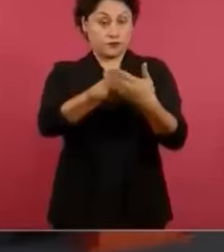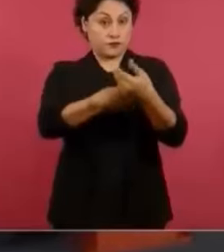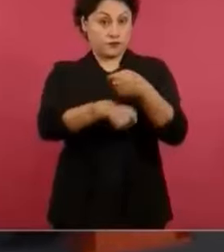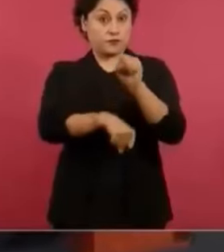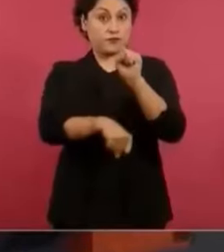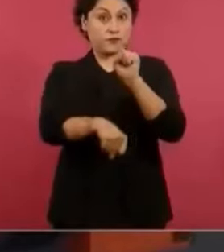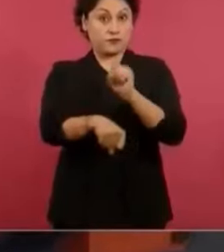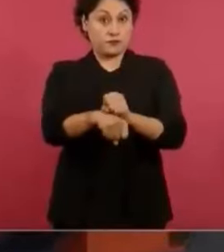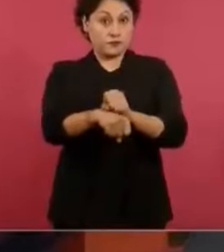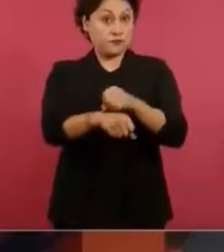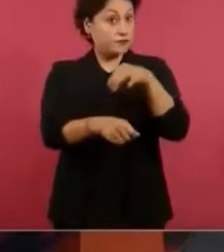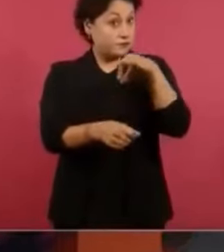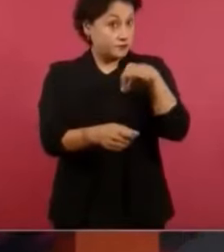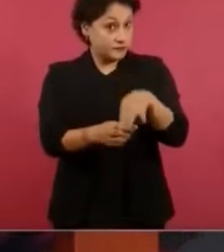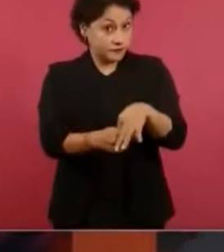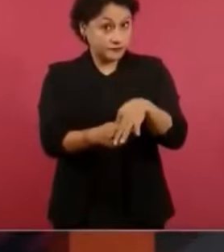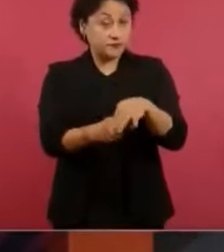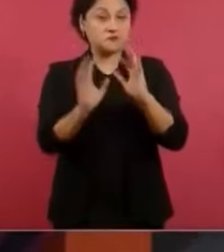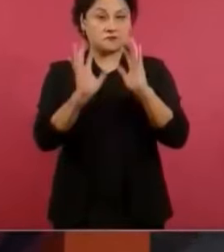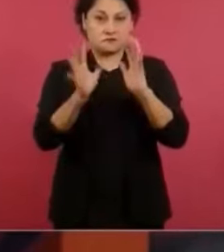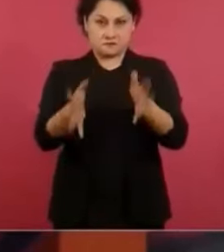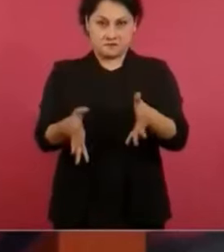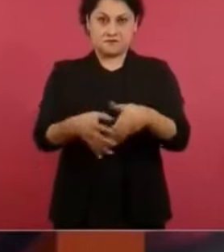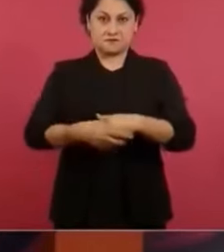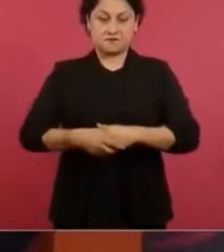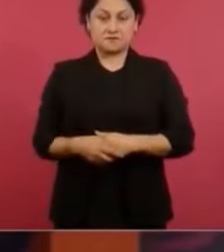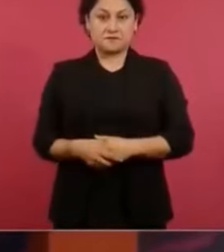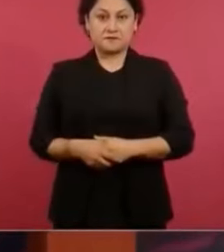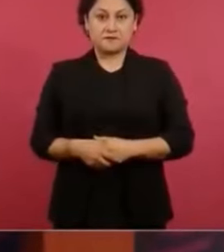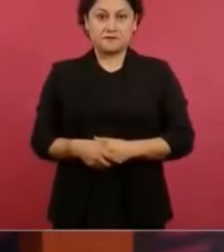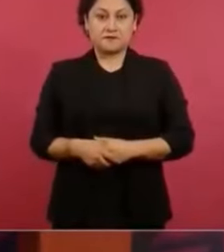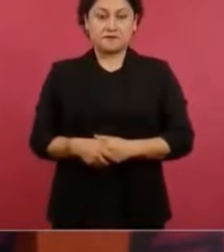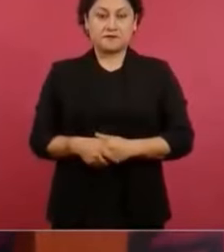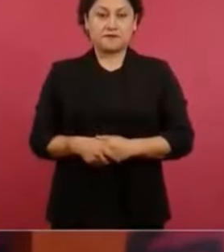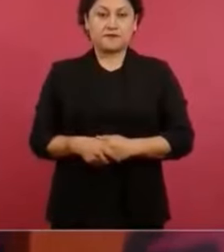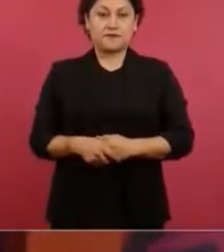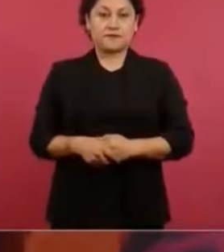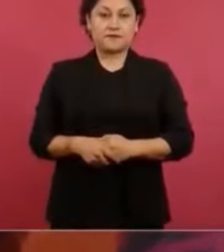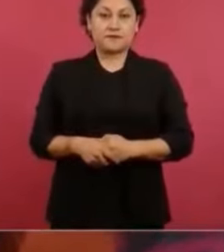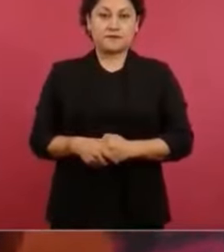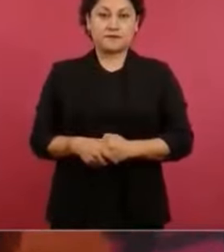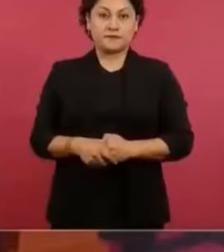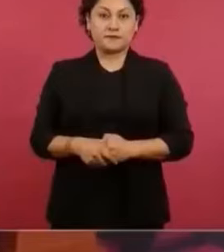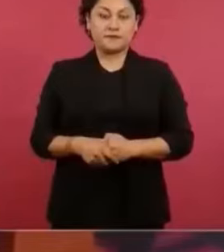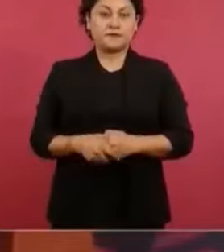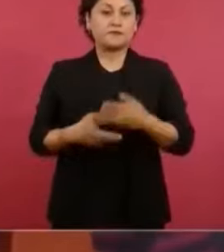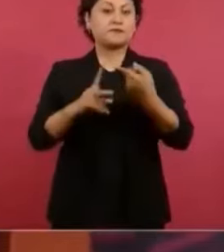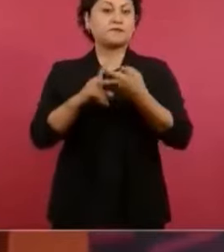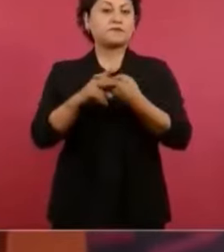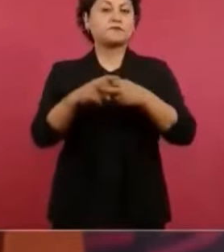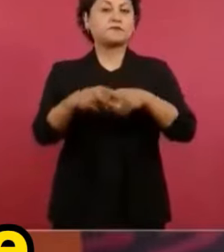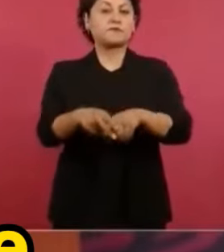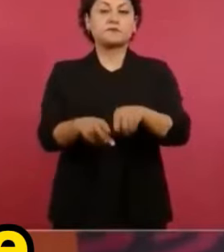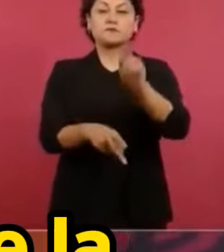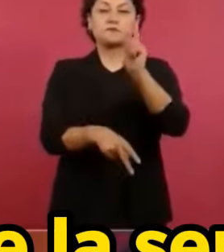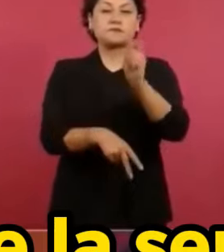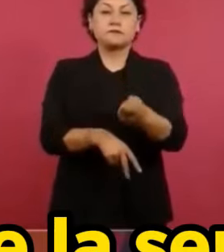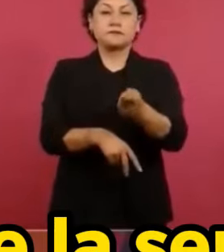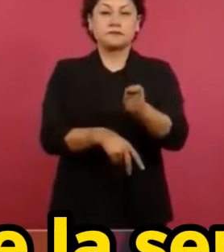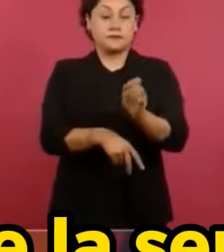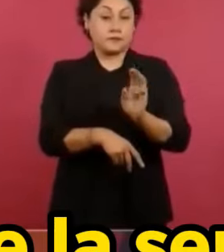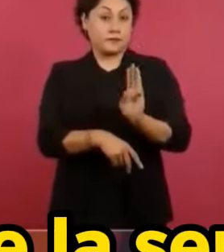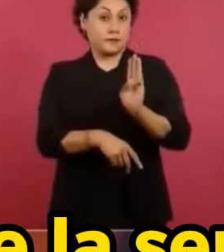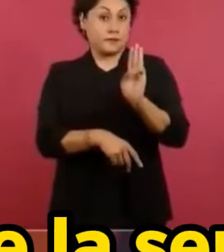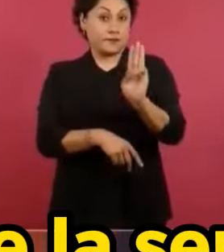Son las elecciones, a partir del miércoles de la